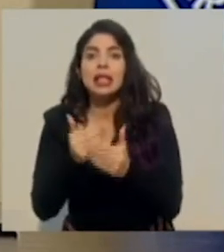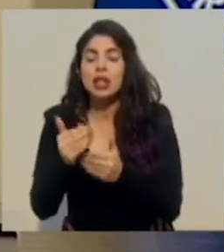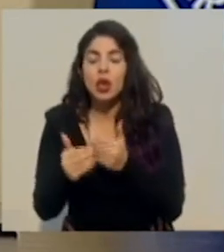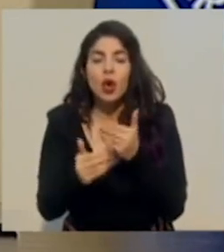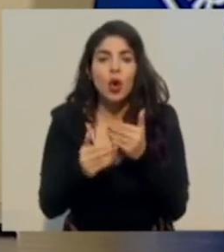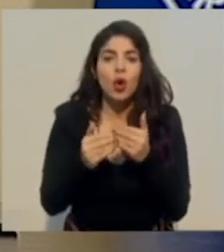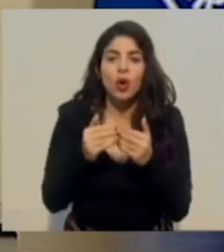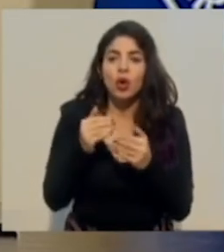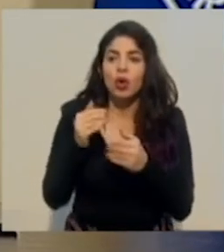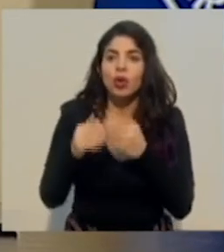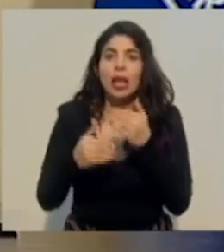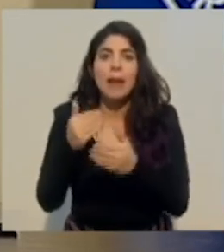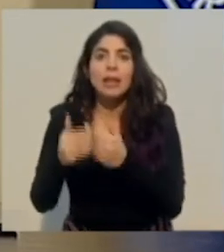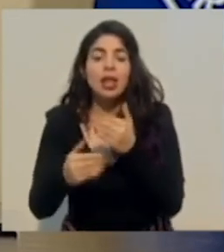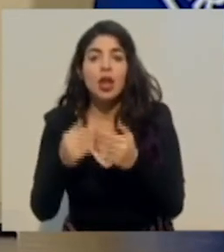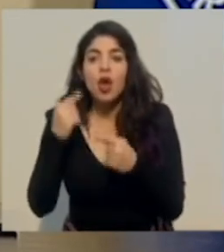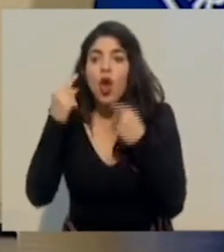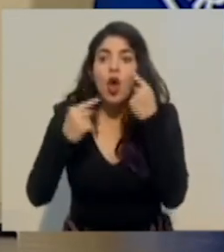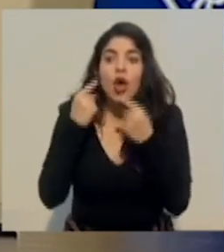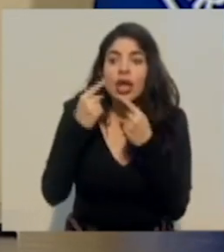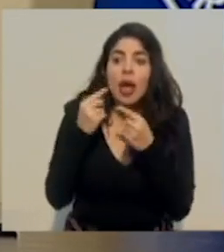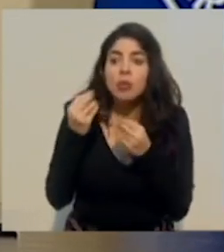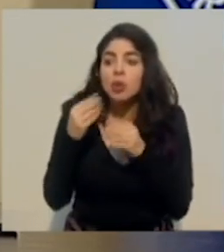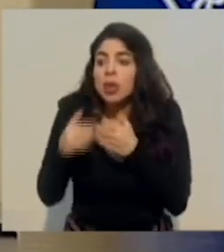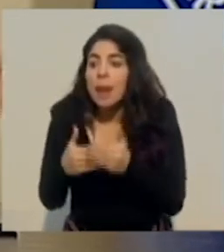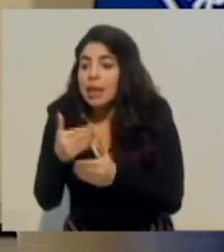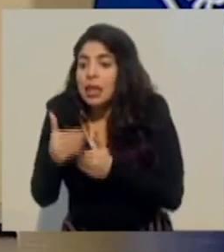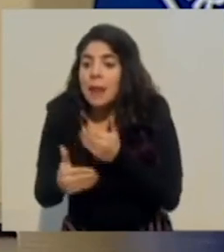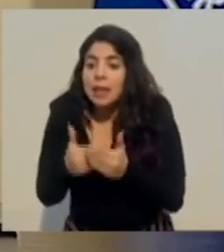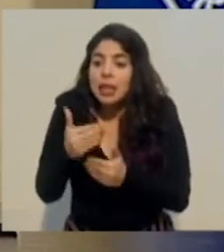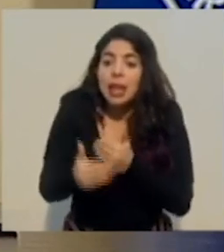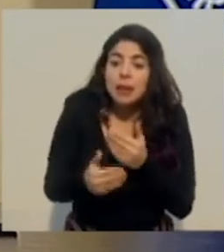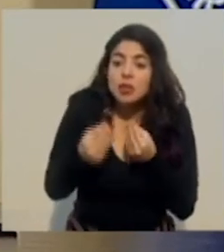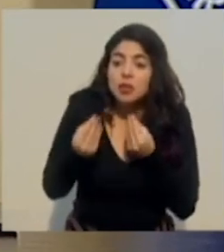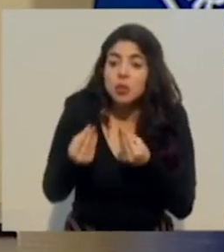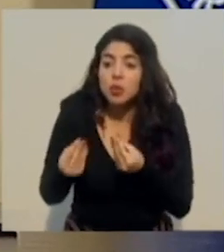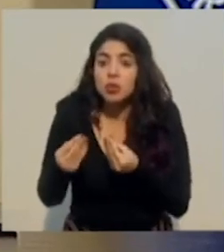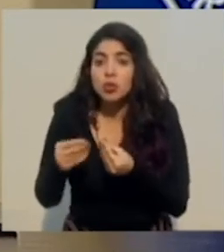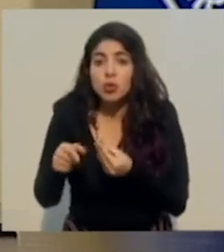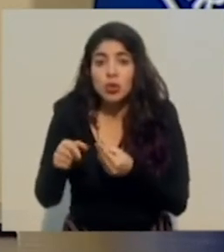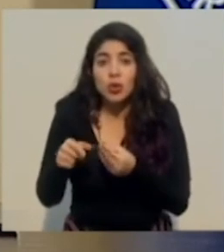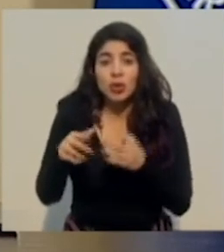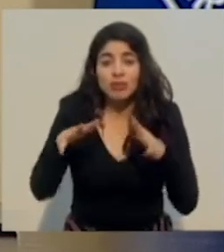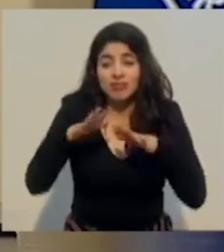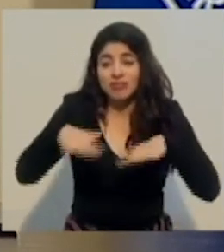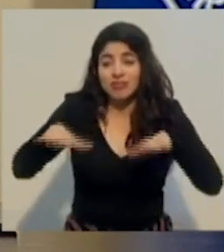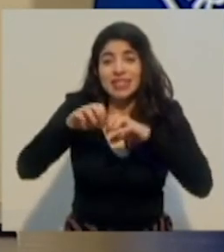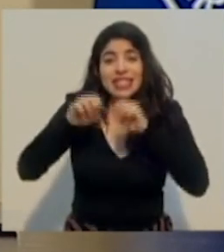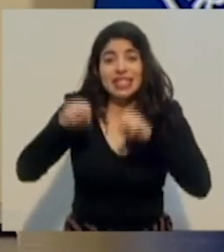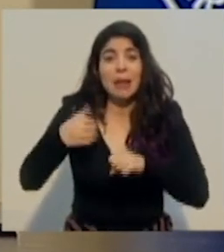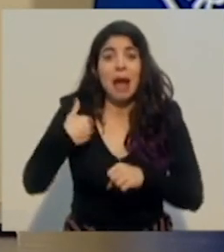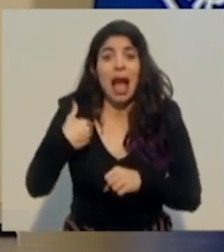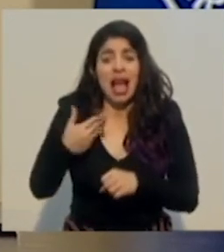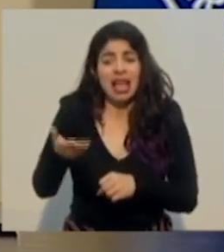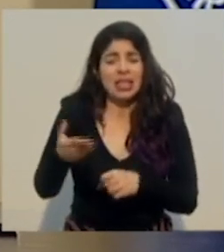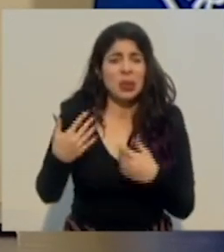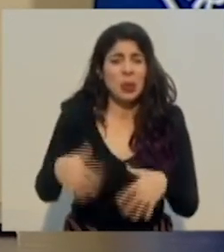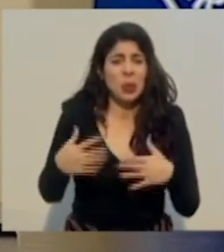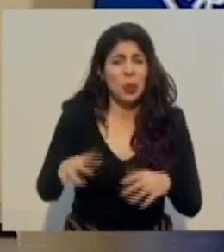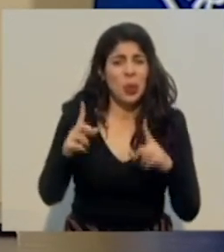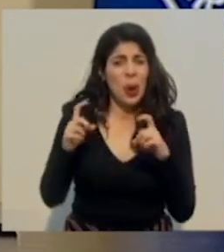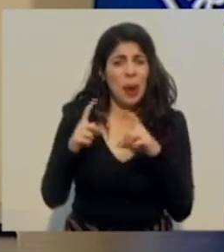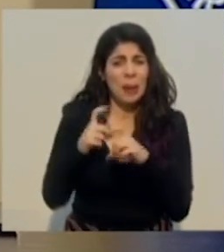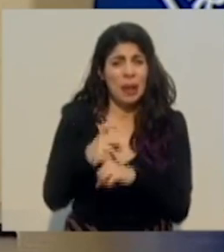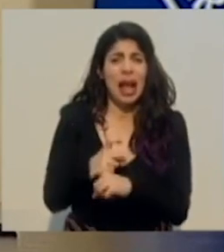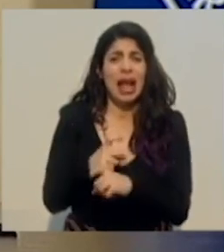tramitomanía, que lleva todo el ecosistema, es complejo. Y estamos abordando con mucha